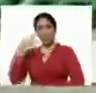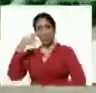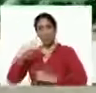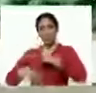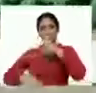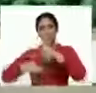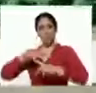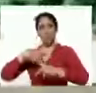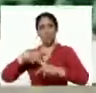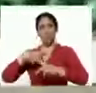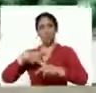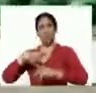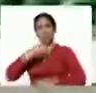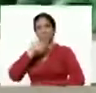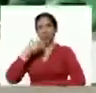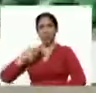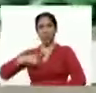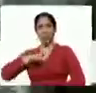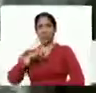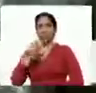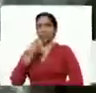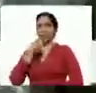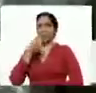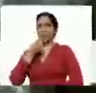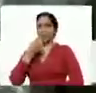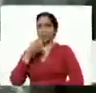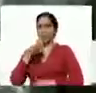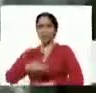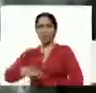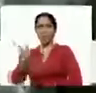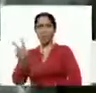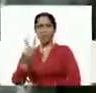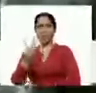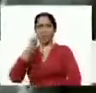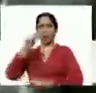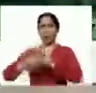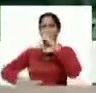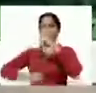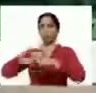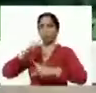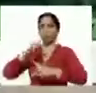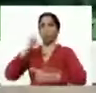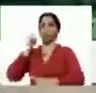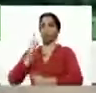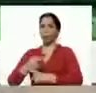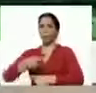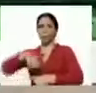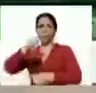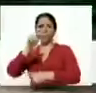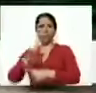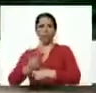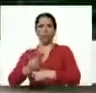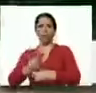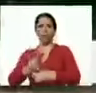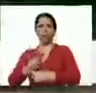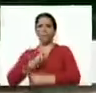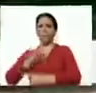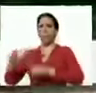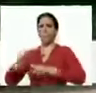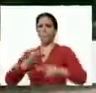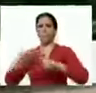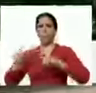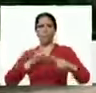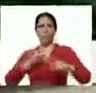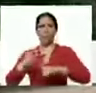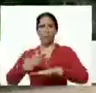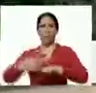y mejorar nuestra alimentación en toda Venezuela. Que la producción sea lo primordial por ordenamiento del